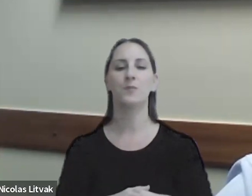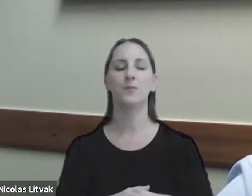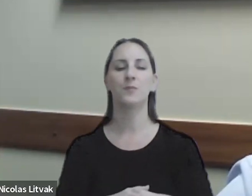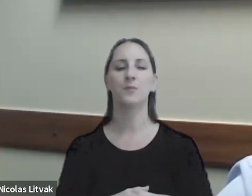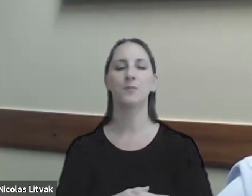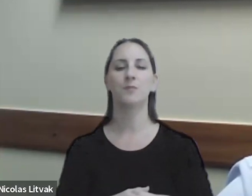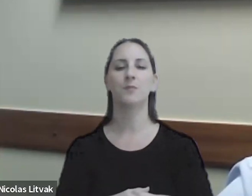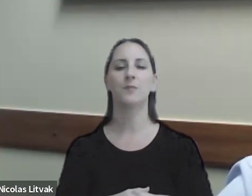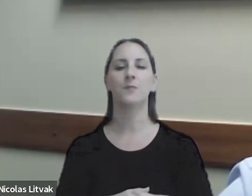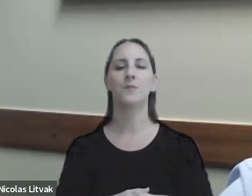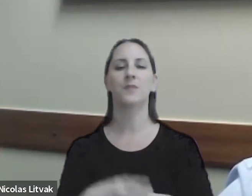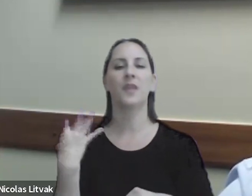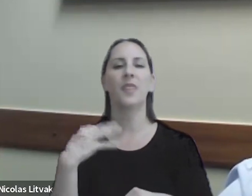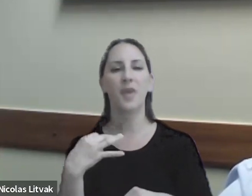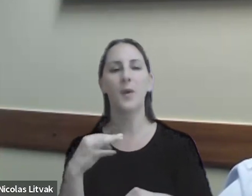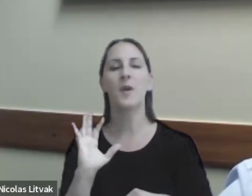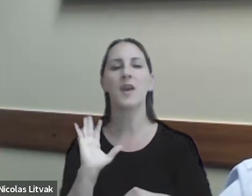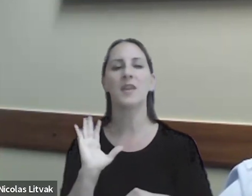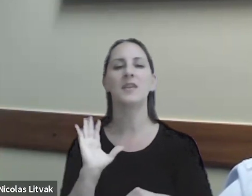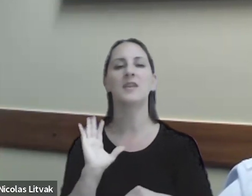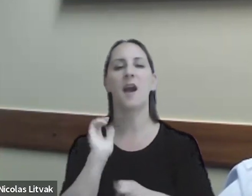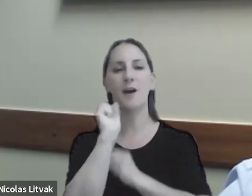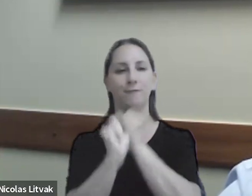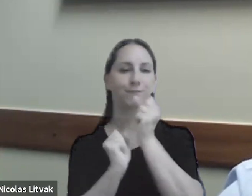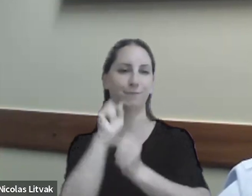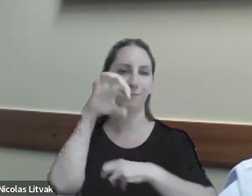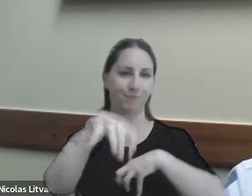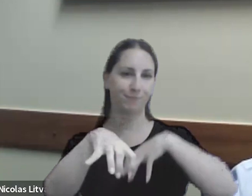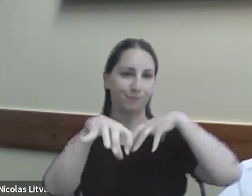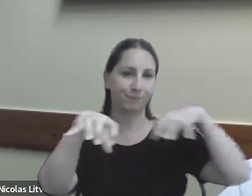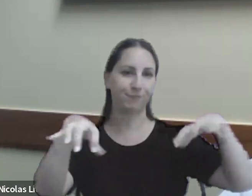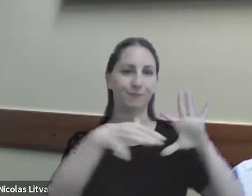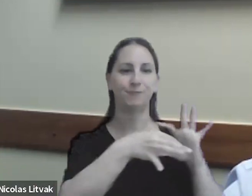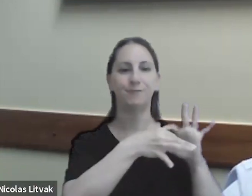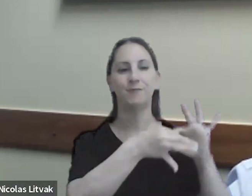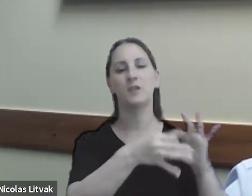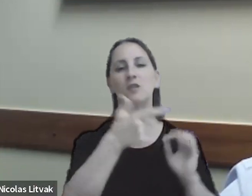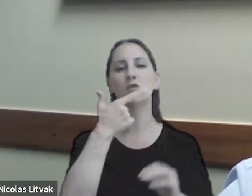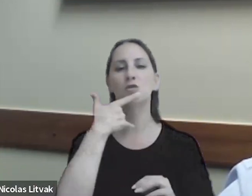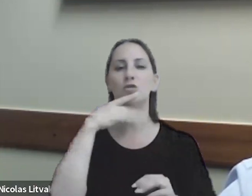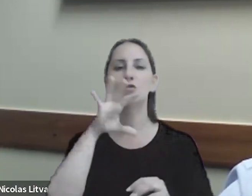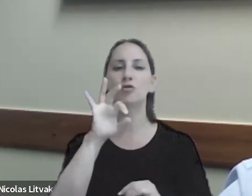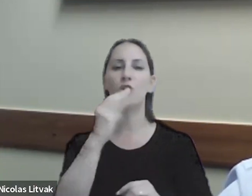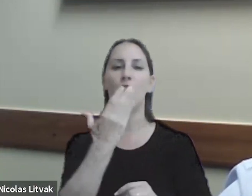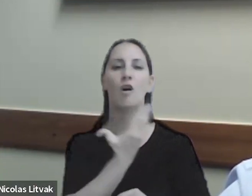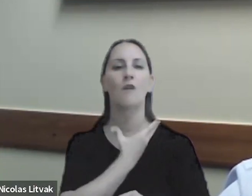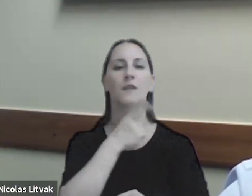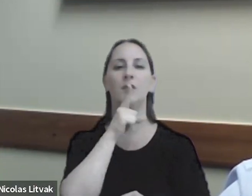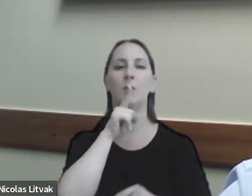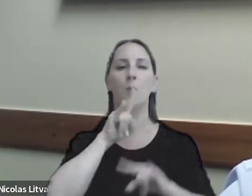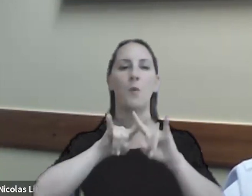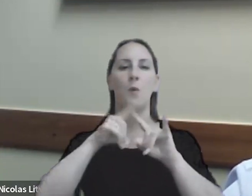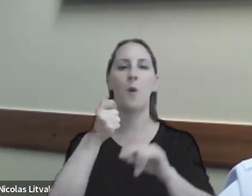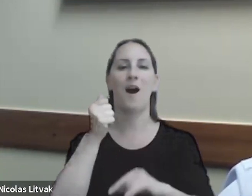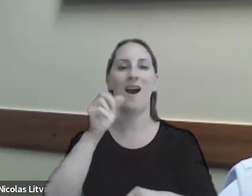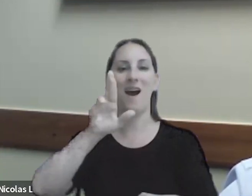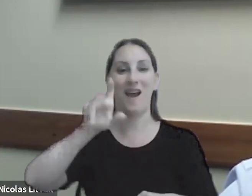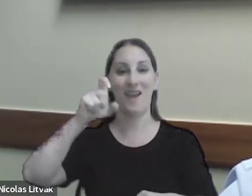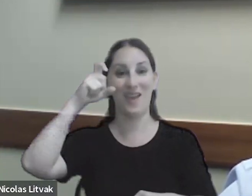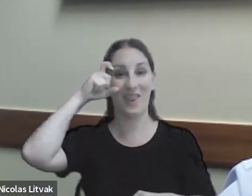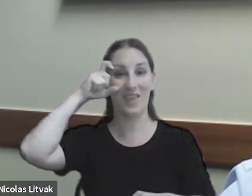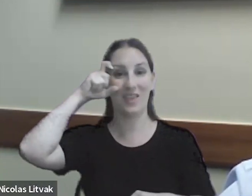deberían ser también entidades relacionadas con software tienen dentro de